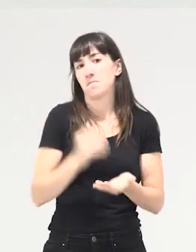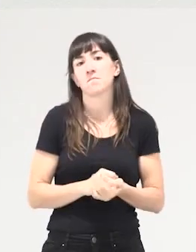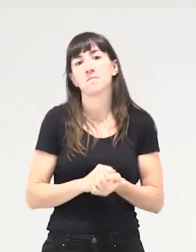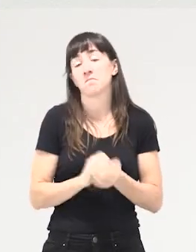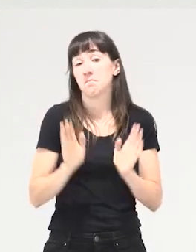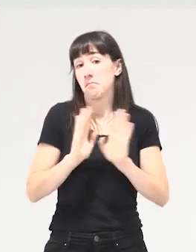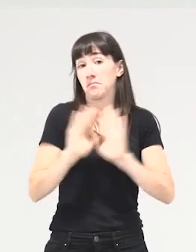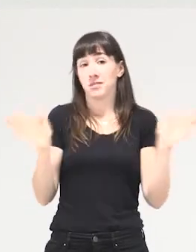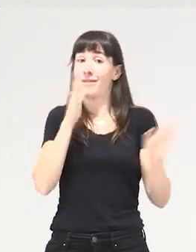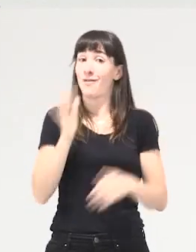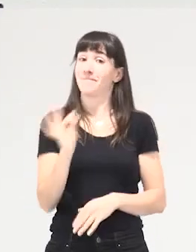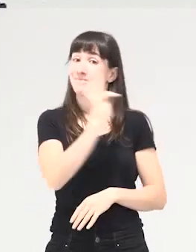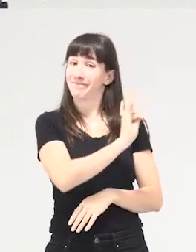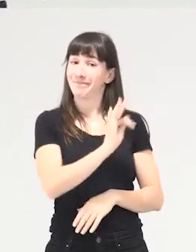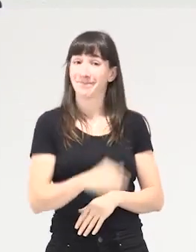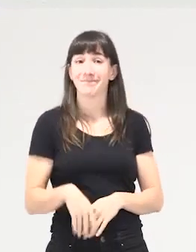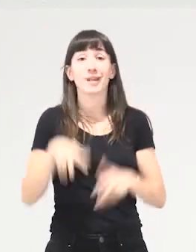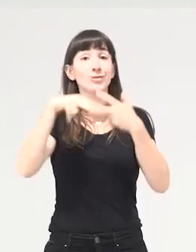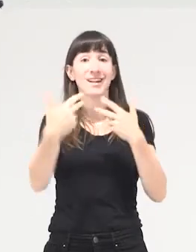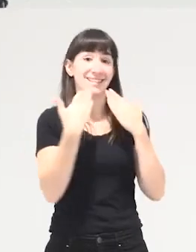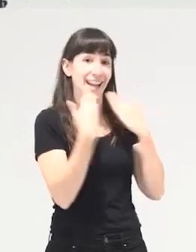sin más, os dejo con ella. Es que recaso.